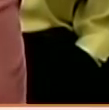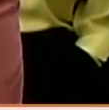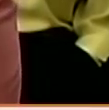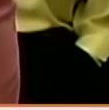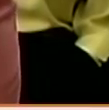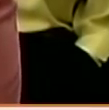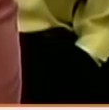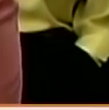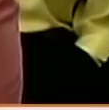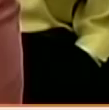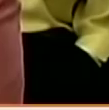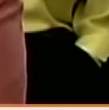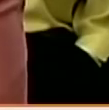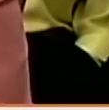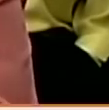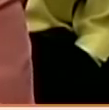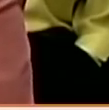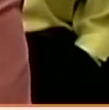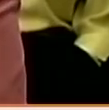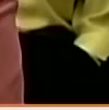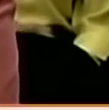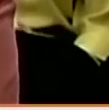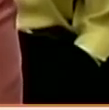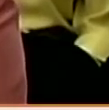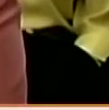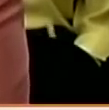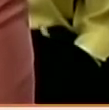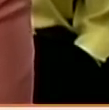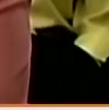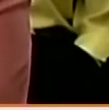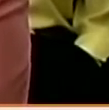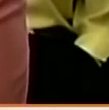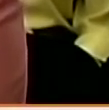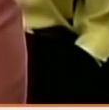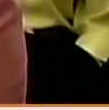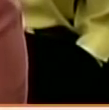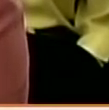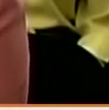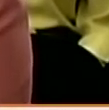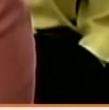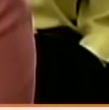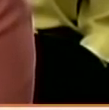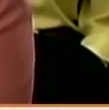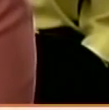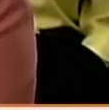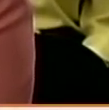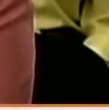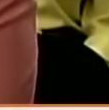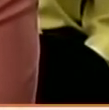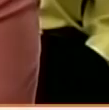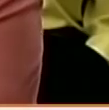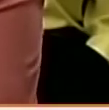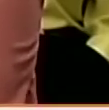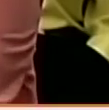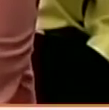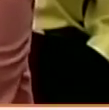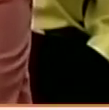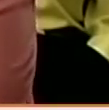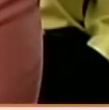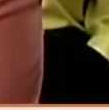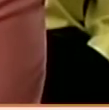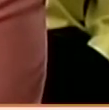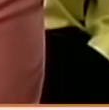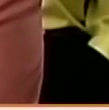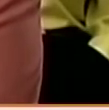de parte del gobierno colombiano para generar un conflicto bélico. ¿Qué medidas está tomando Venezuela para,